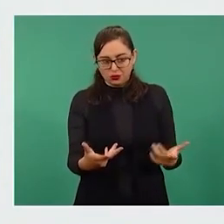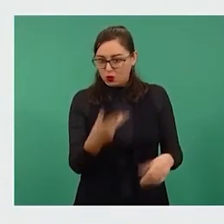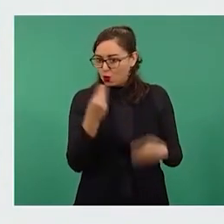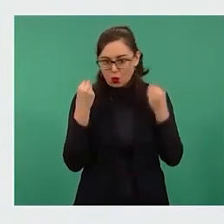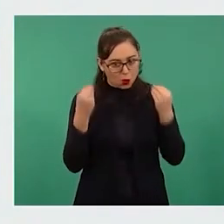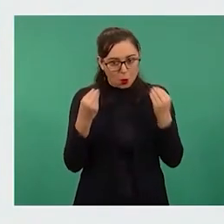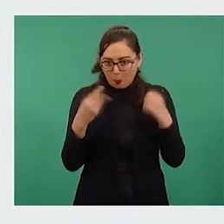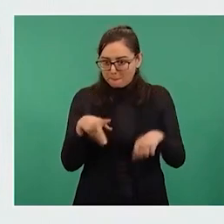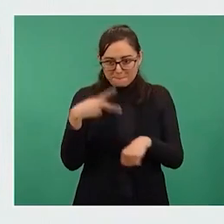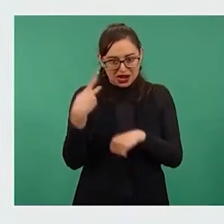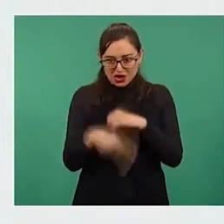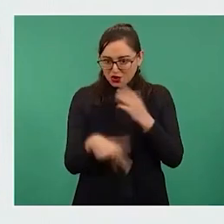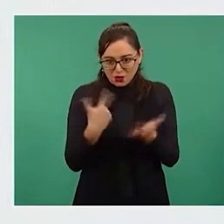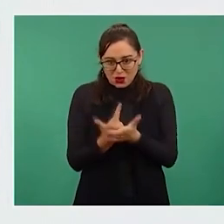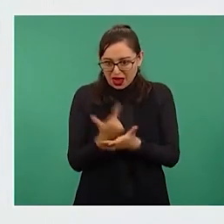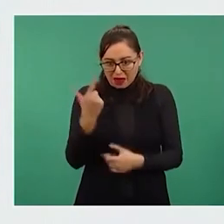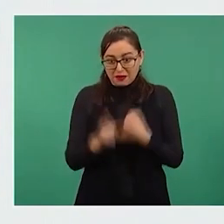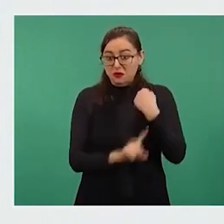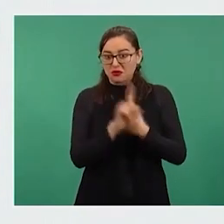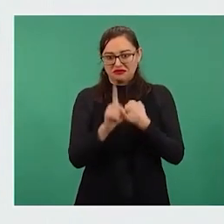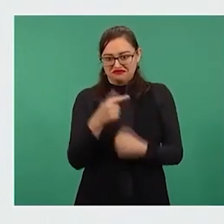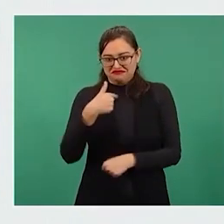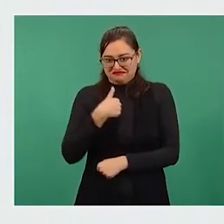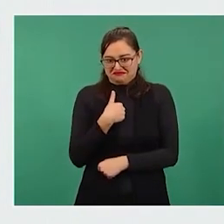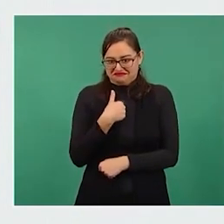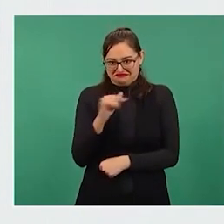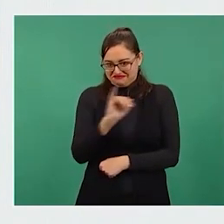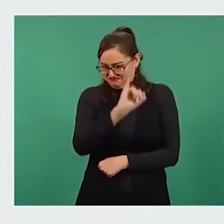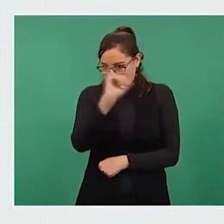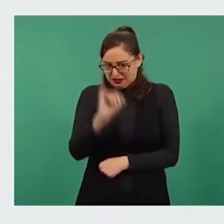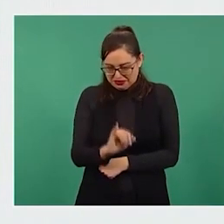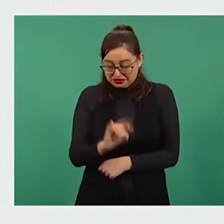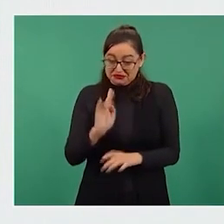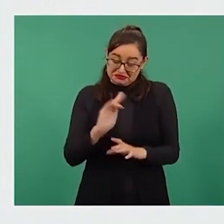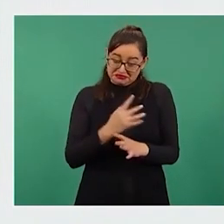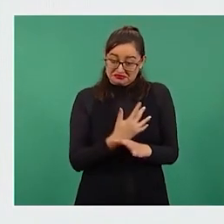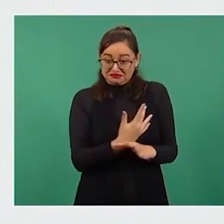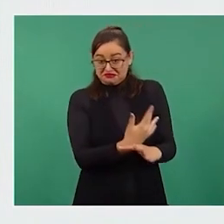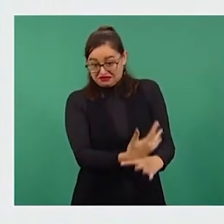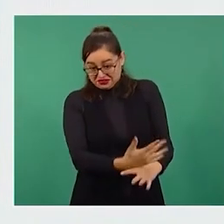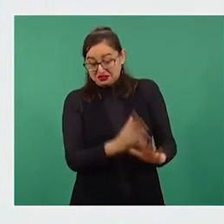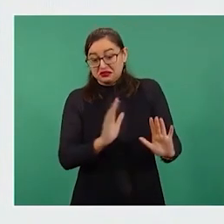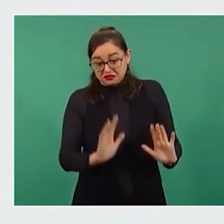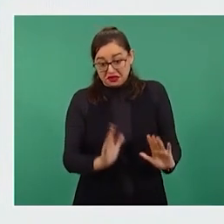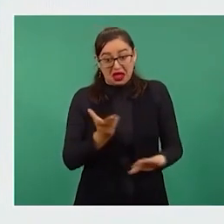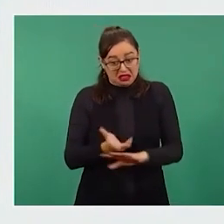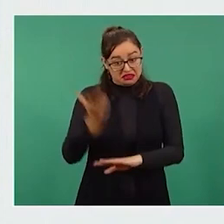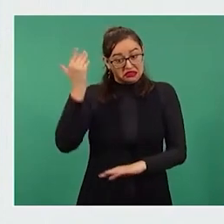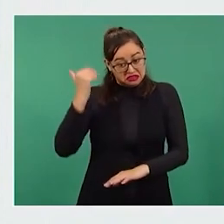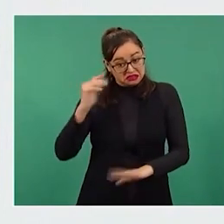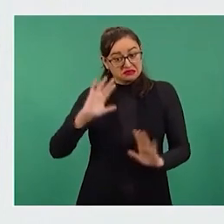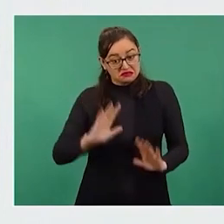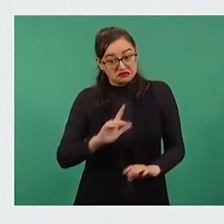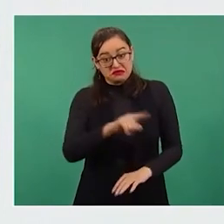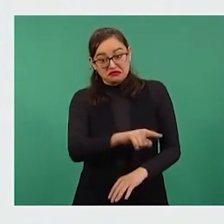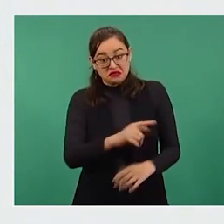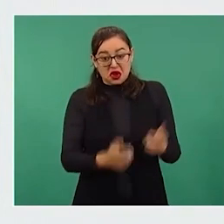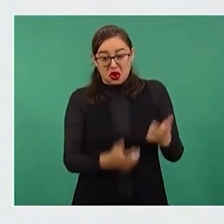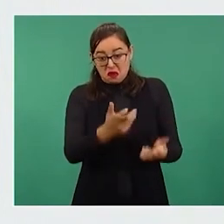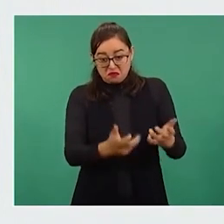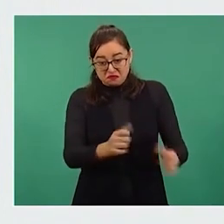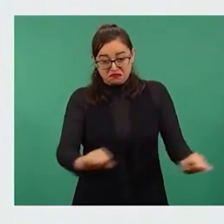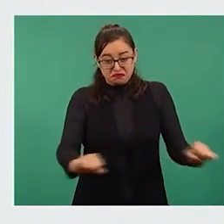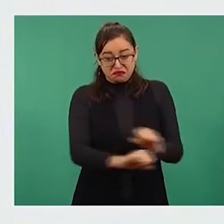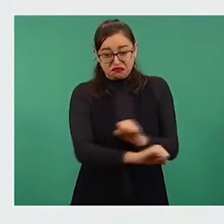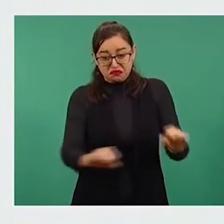imagínense lo que produce. No sólo causó un gran daño económico